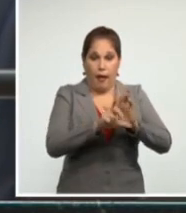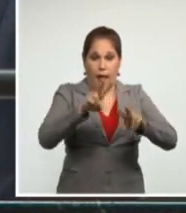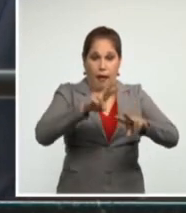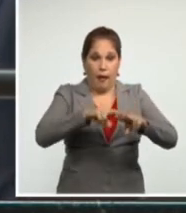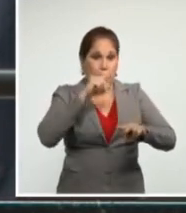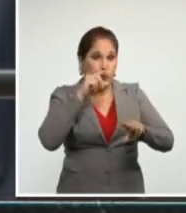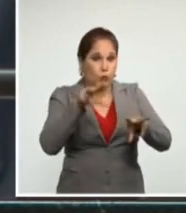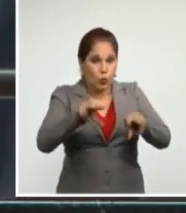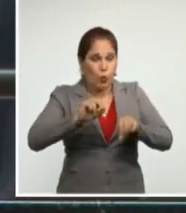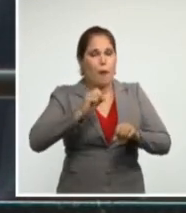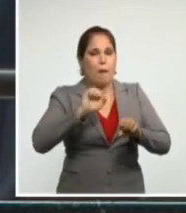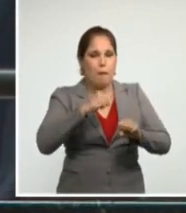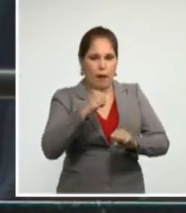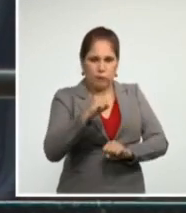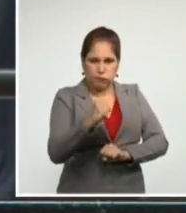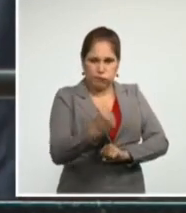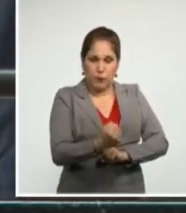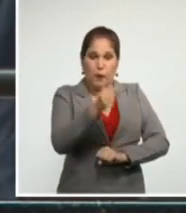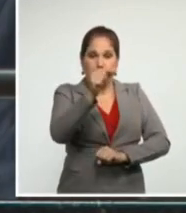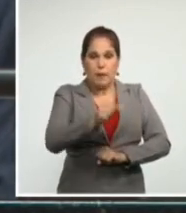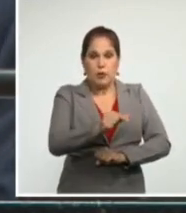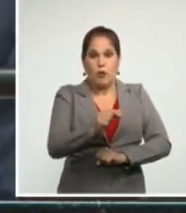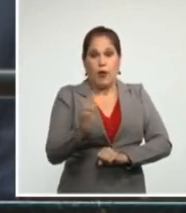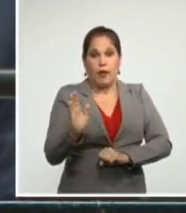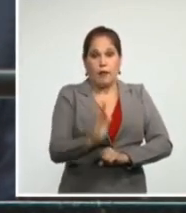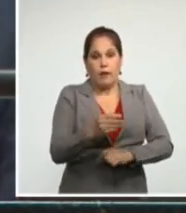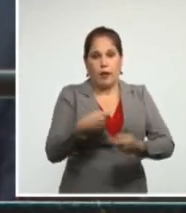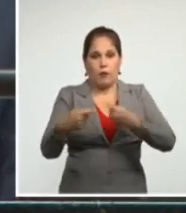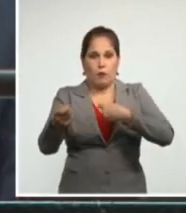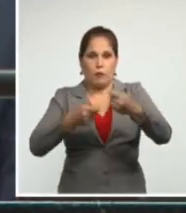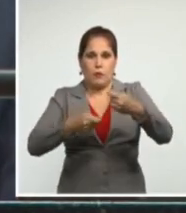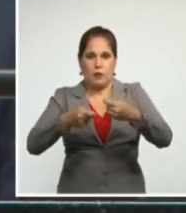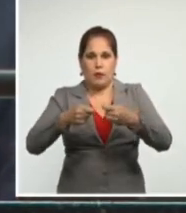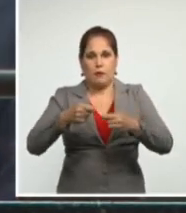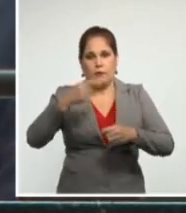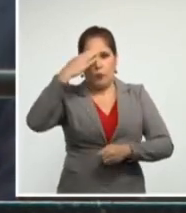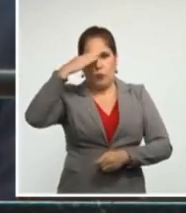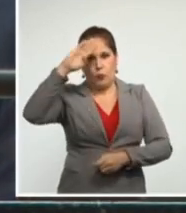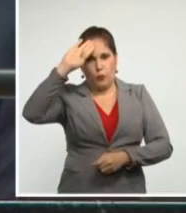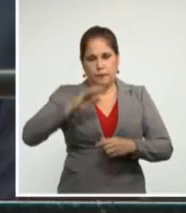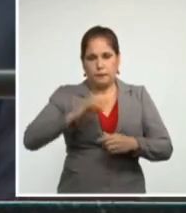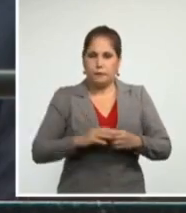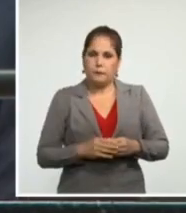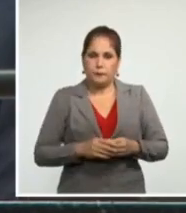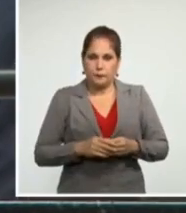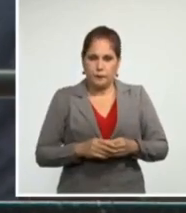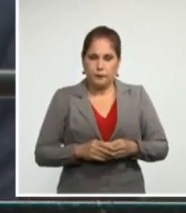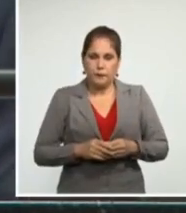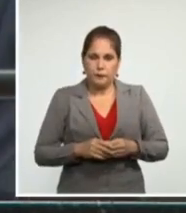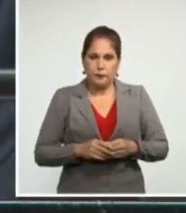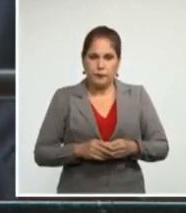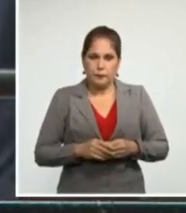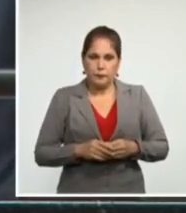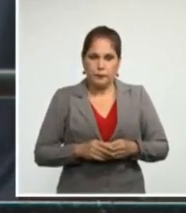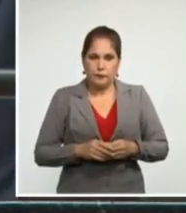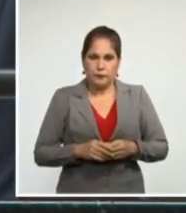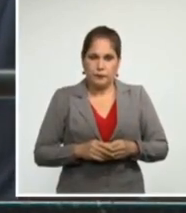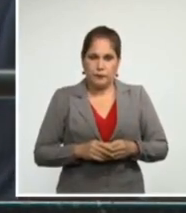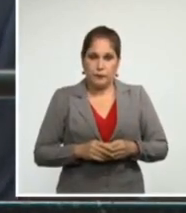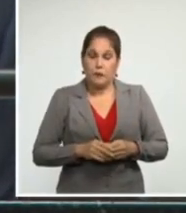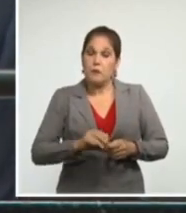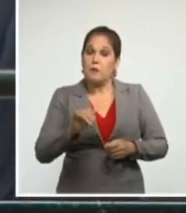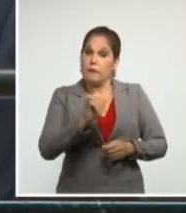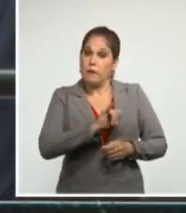a inversionistas y entidades comerciales extranjeras. También